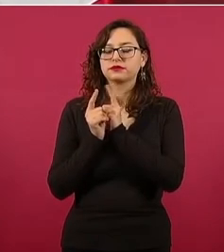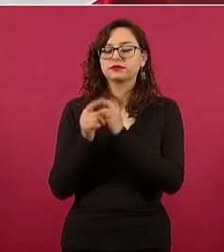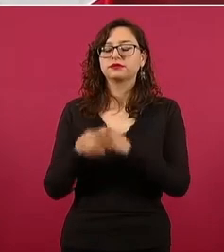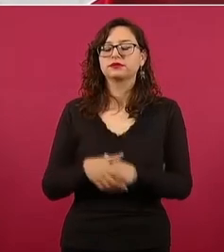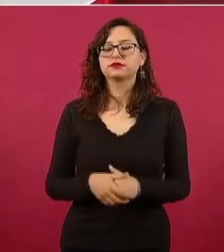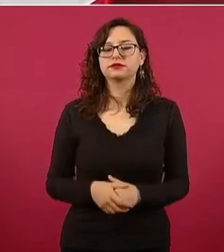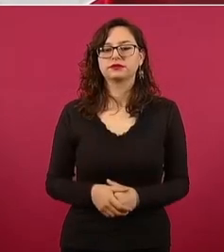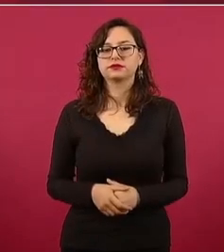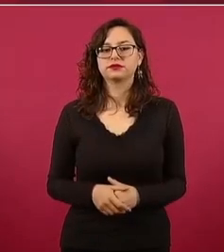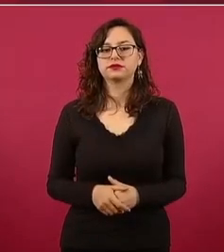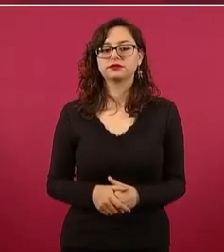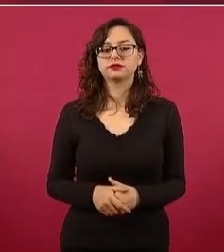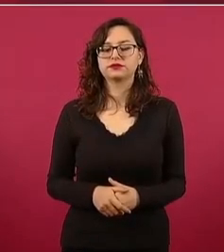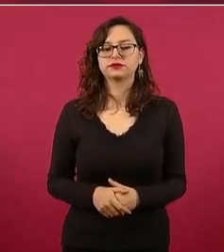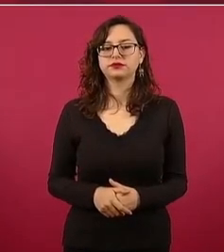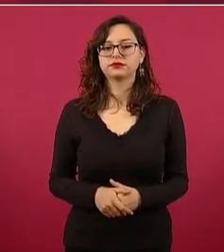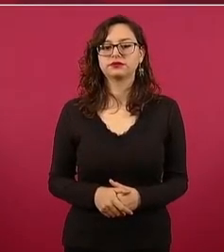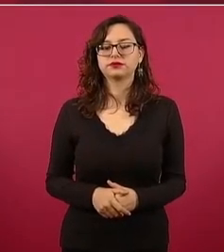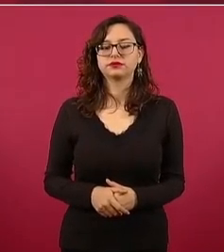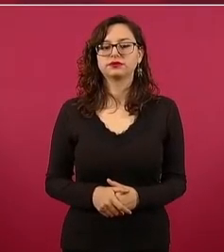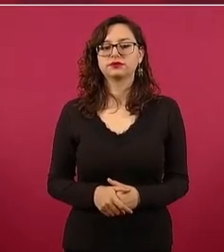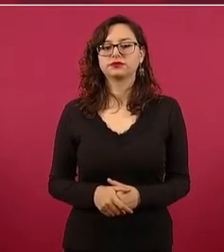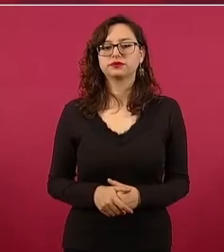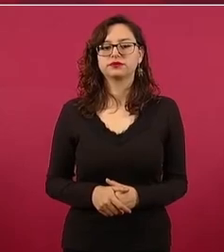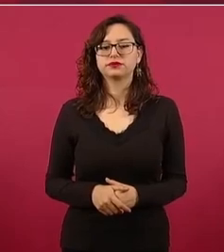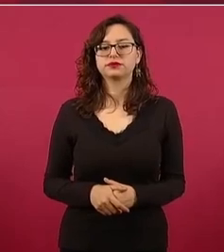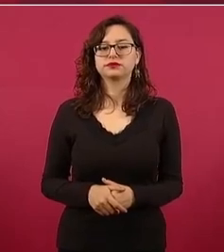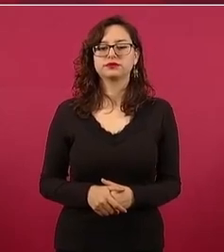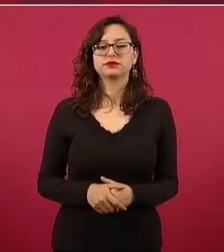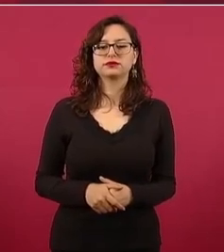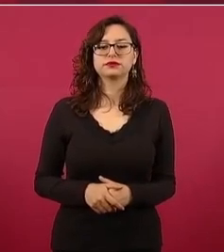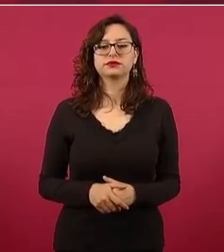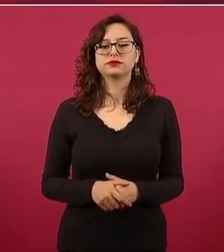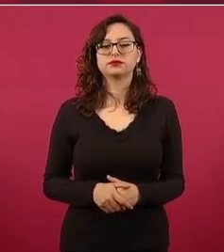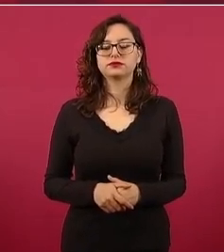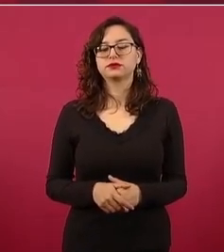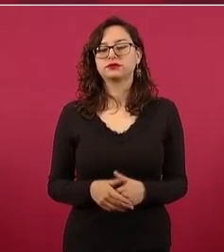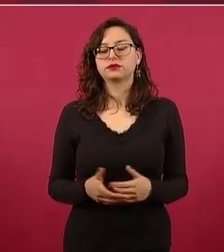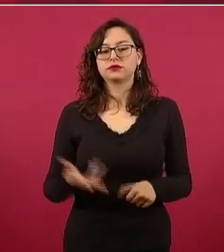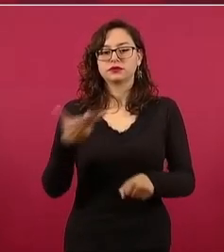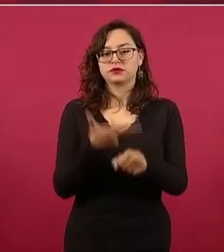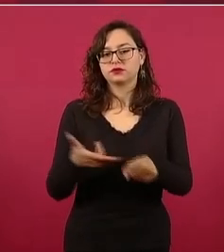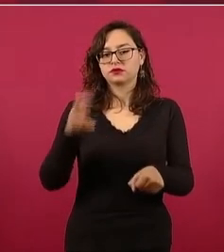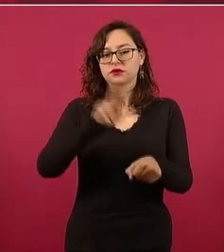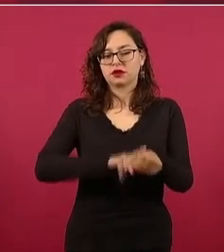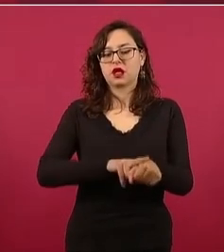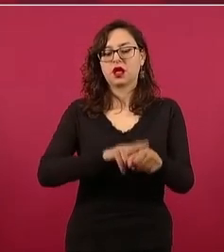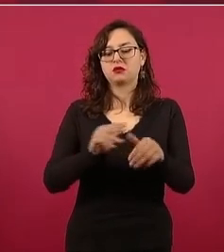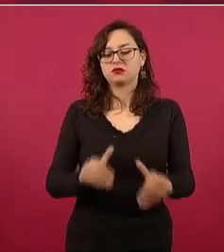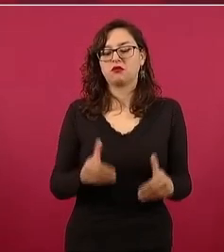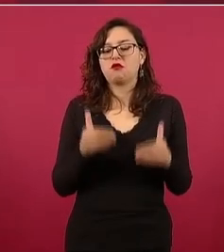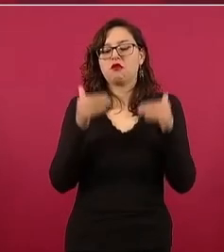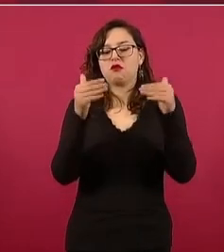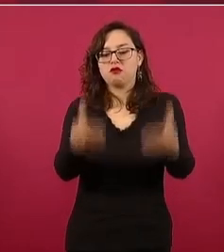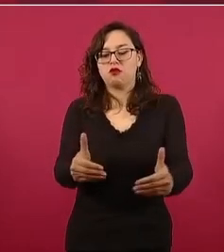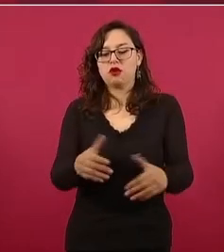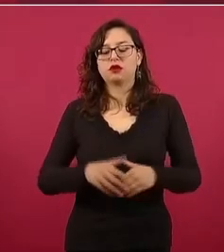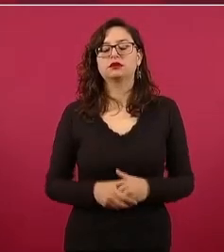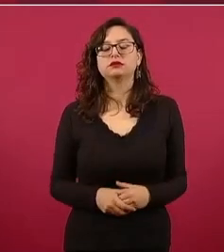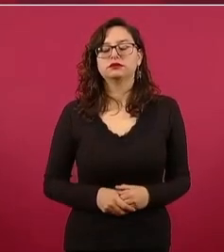de, no del hospital, sino en la sala, ahí su escritorio,